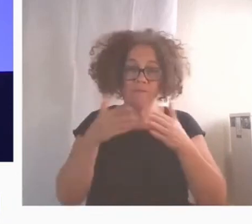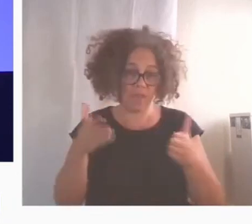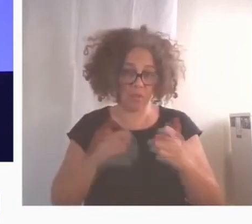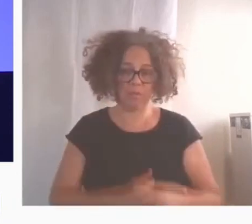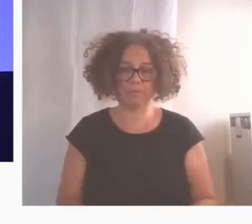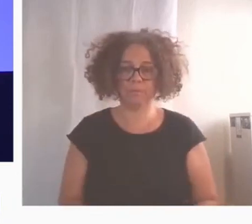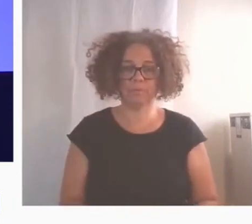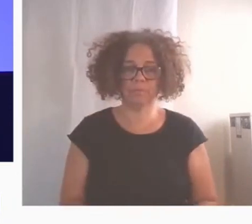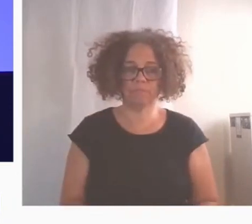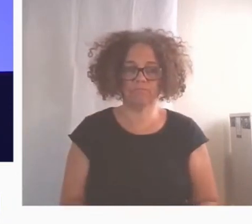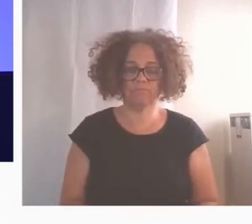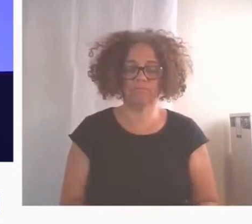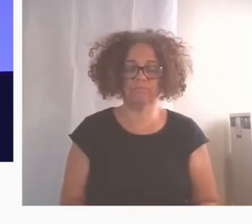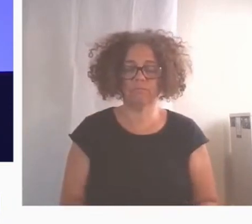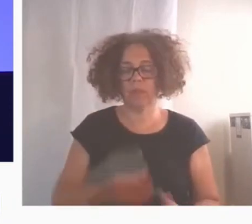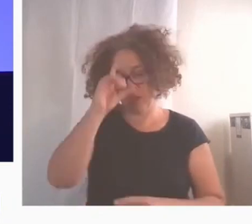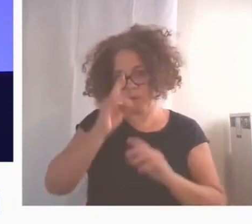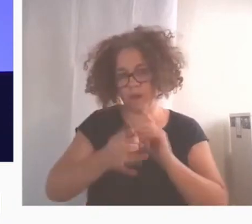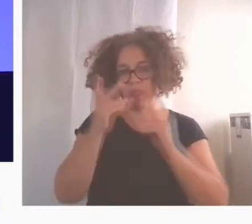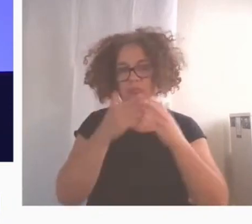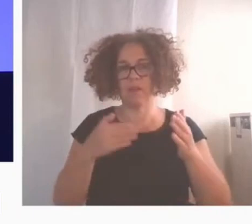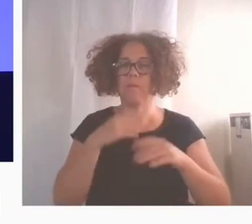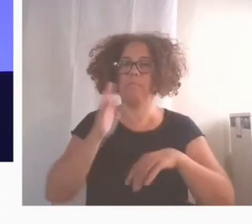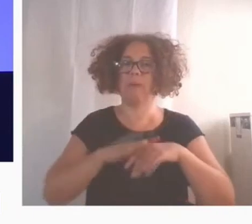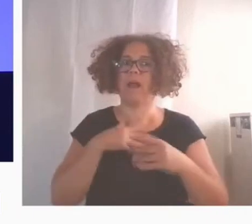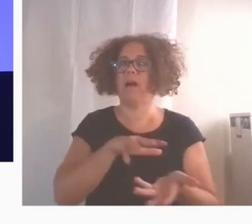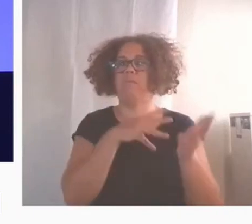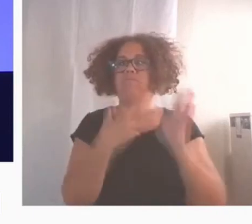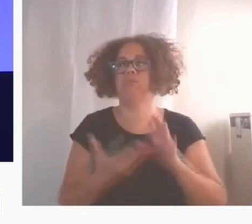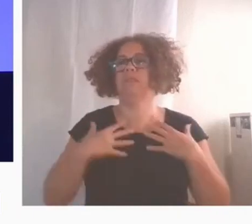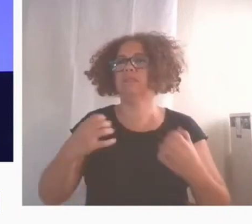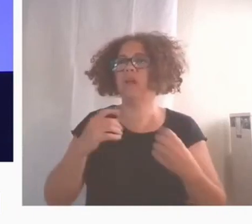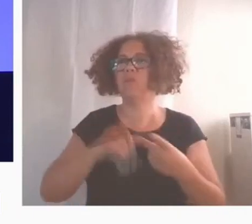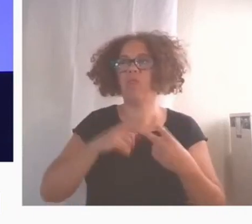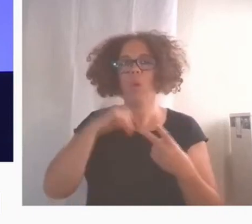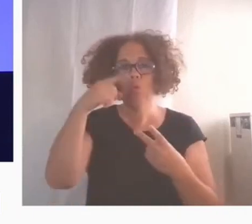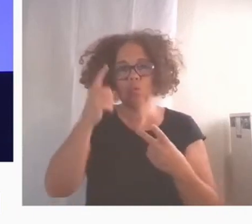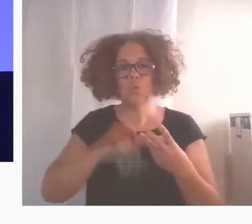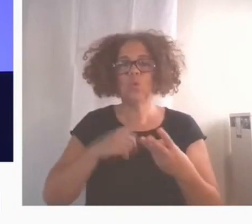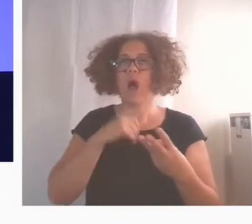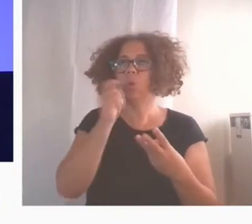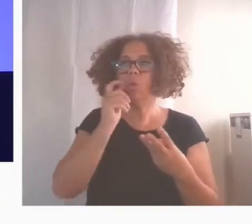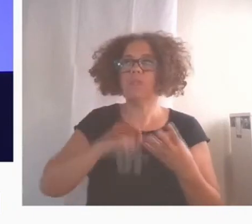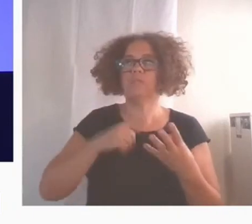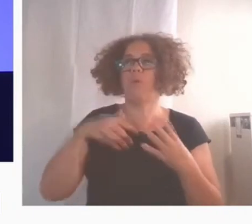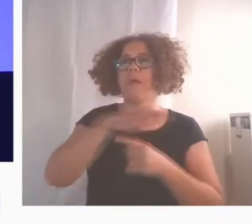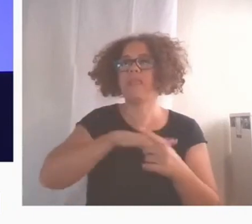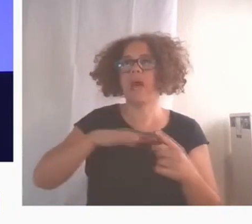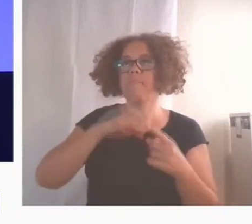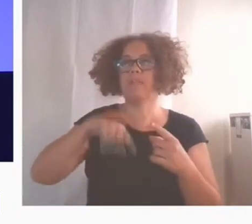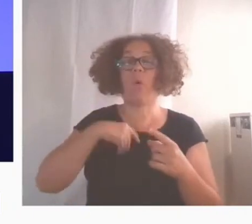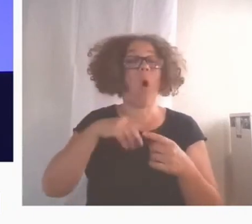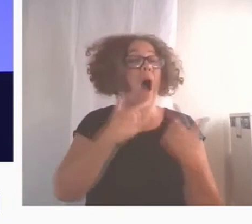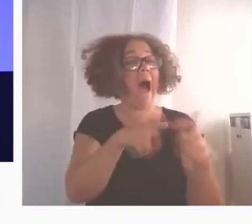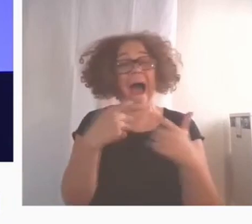Innovación aplicada a la educación, a la salud, cultura, turismo, medio ambiente o a cualquier área,